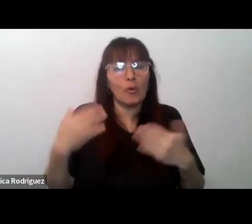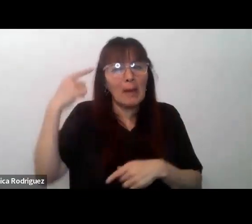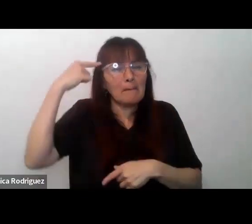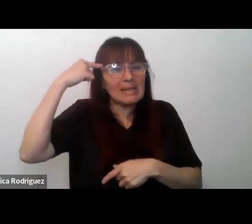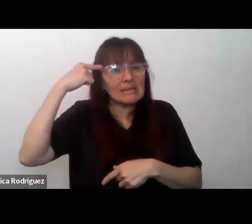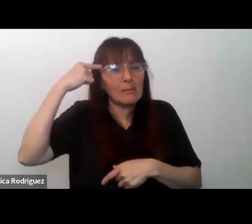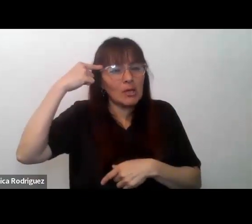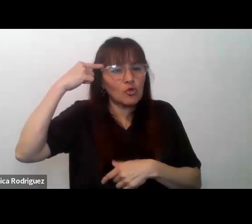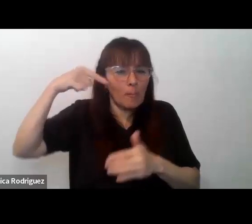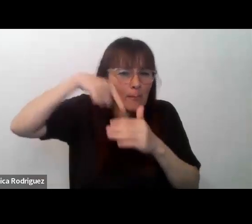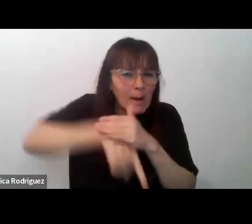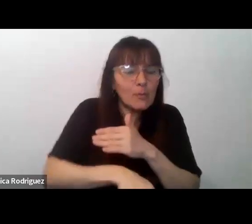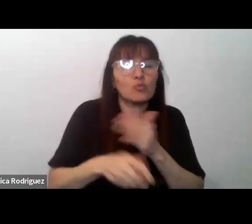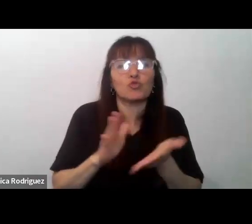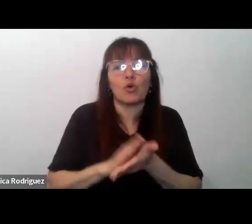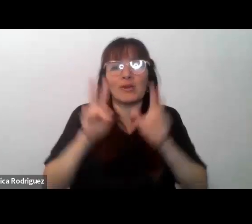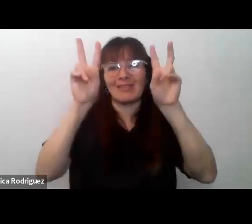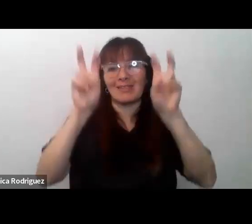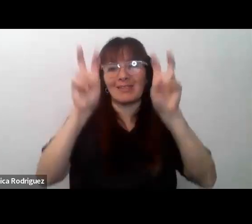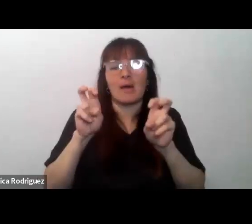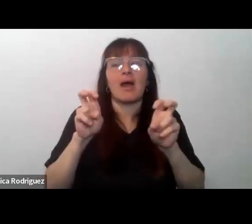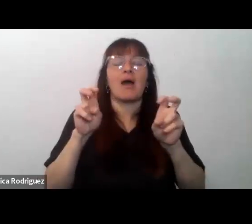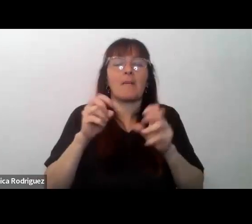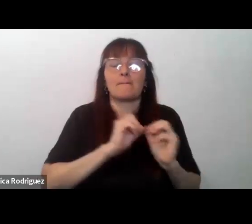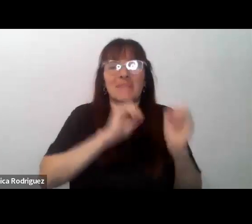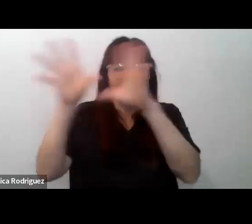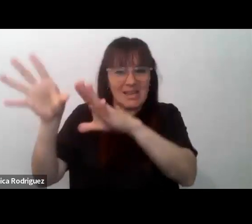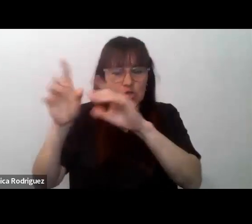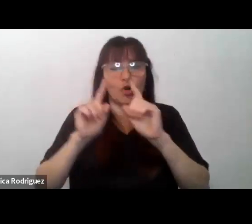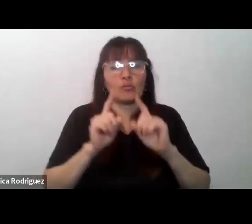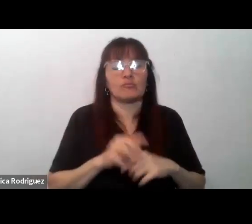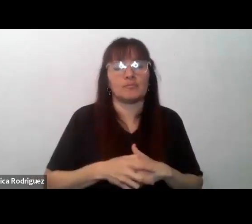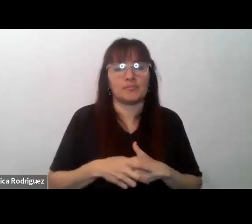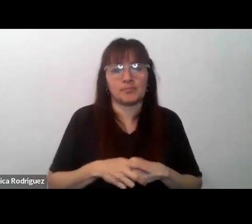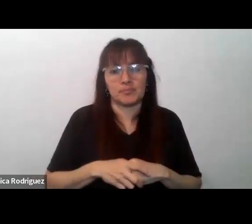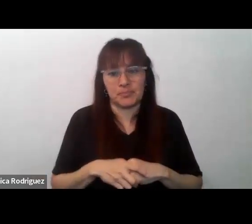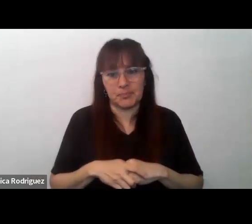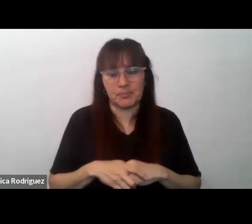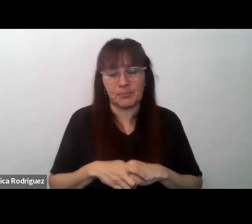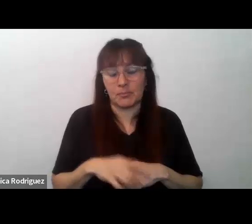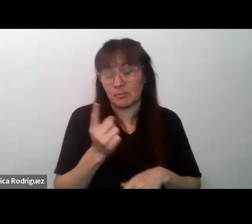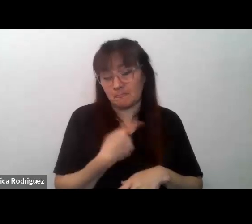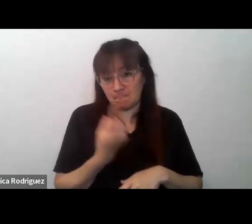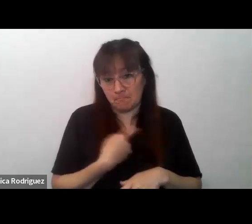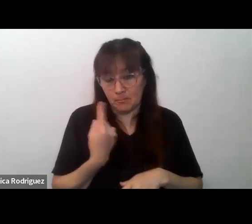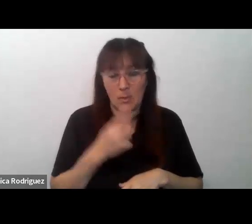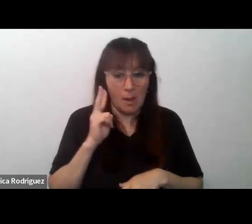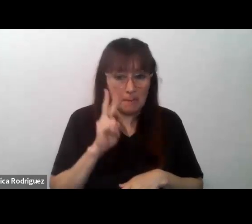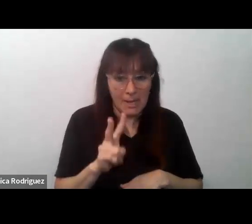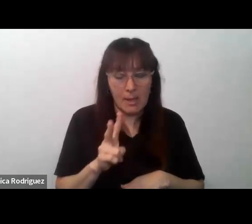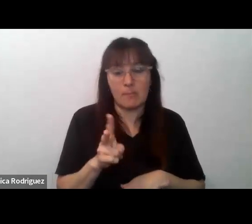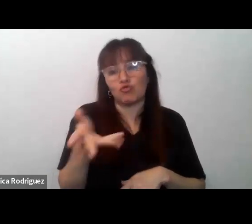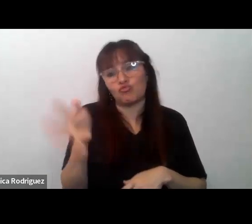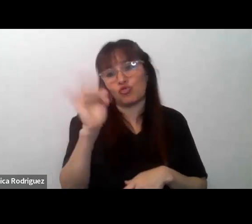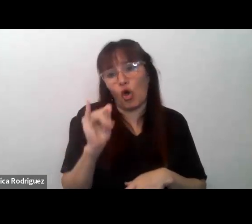sobre el tema de la inmigración y de la integración de los comorianos a la reunión nosotros vemos todo